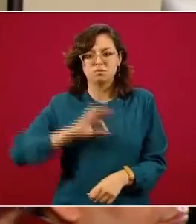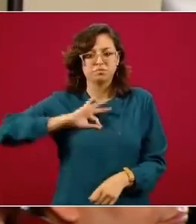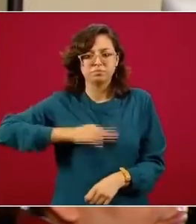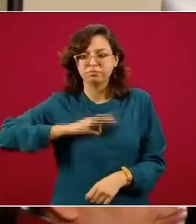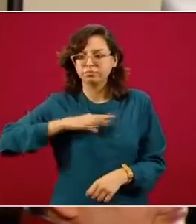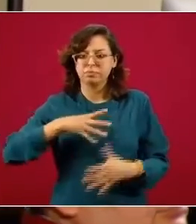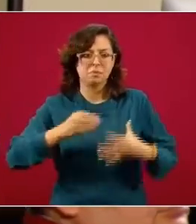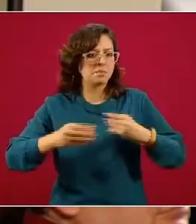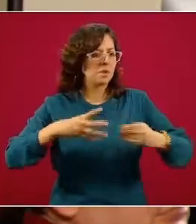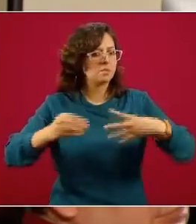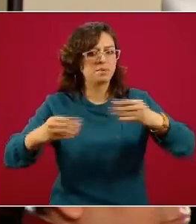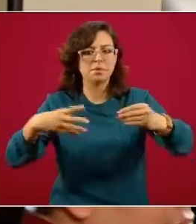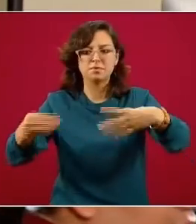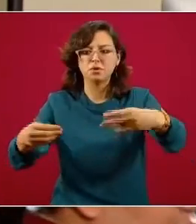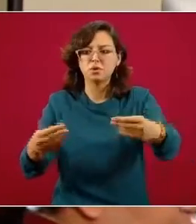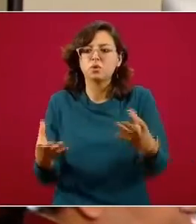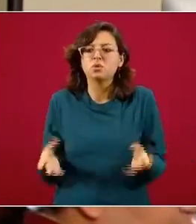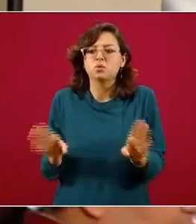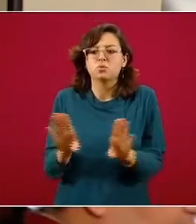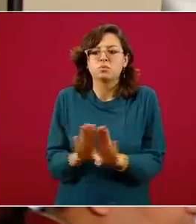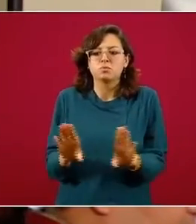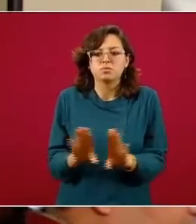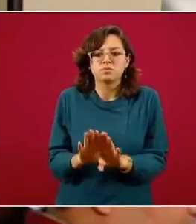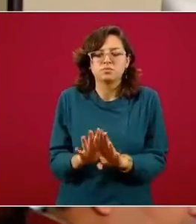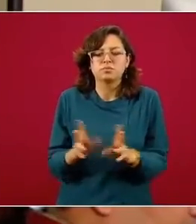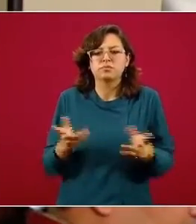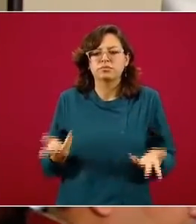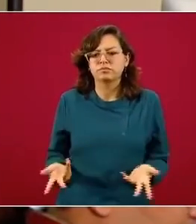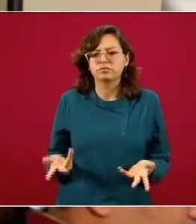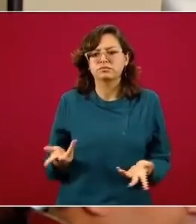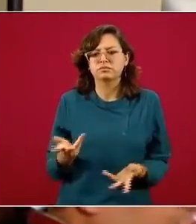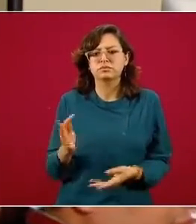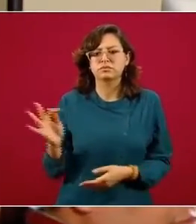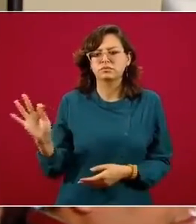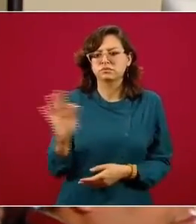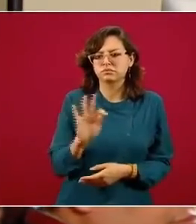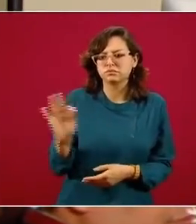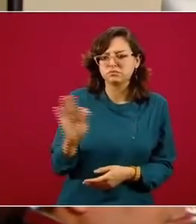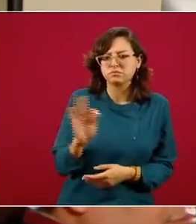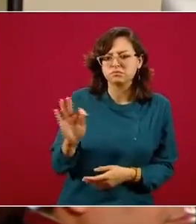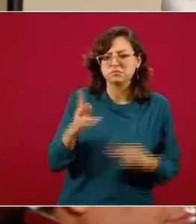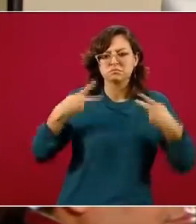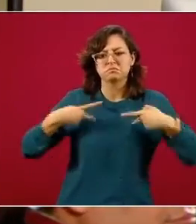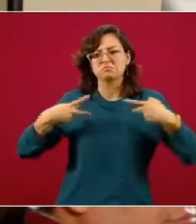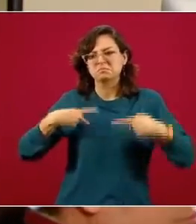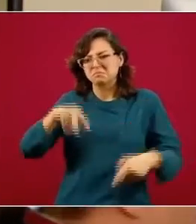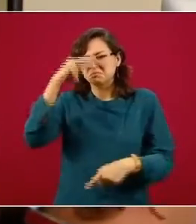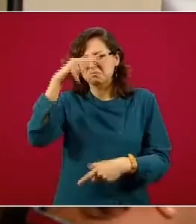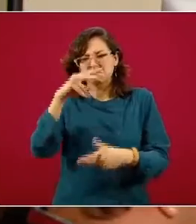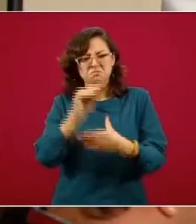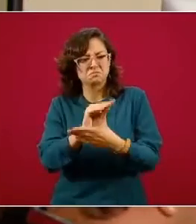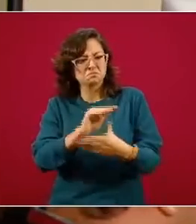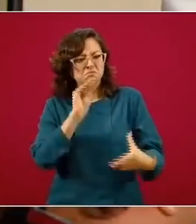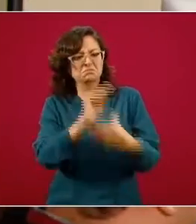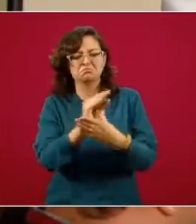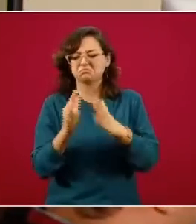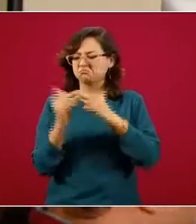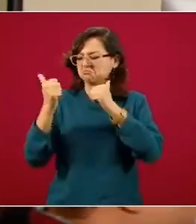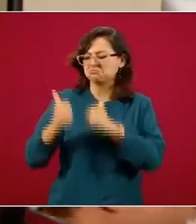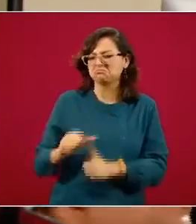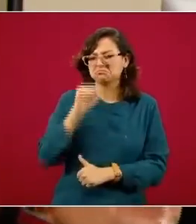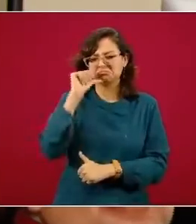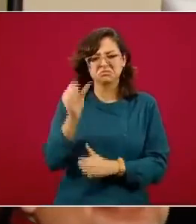México? Y si usted ha considerado ¿qué consecuencias tendría que los mexicanos no hicieran caso en quédate en casa